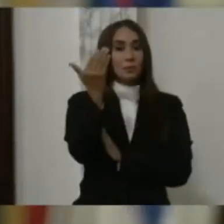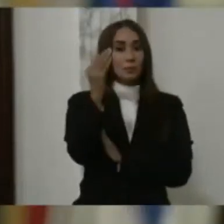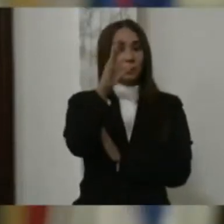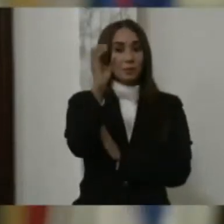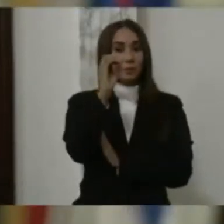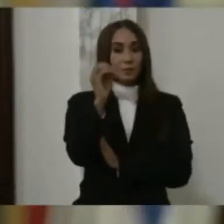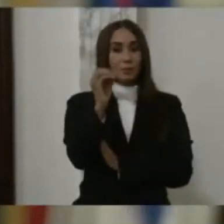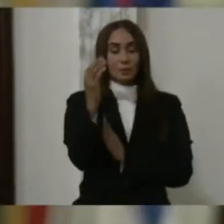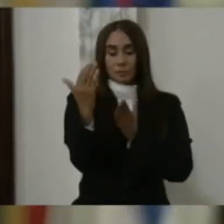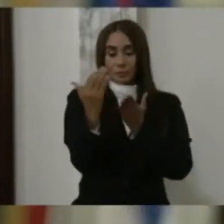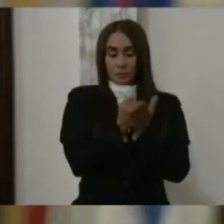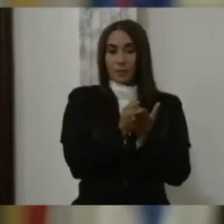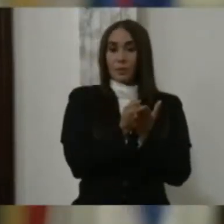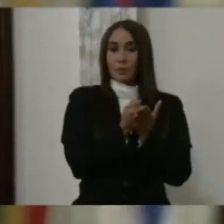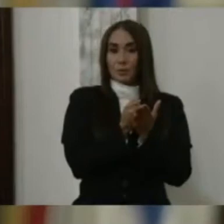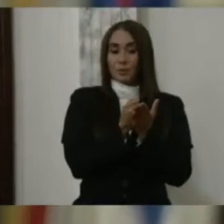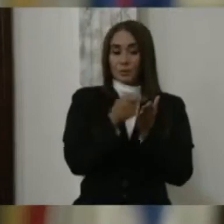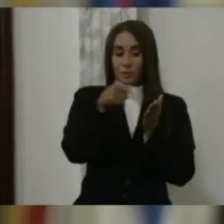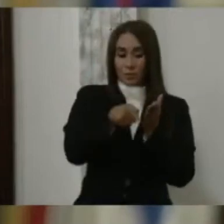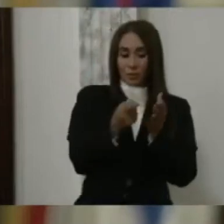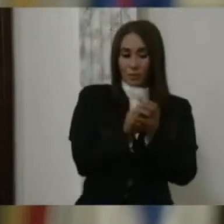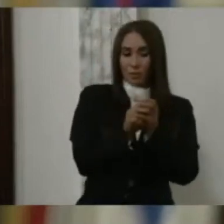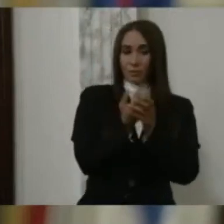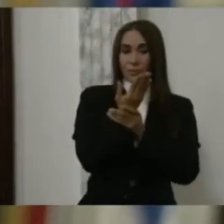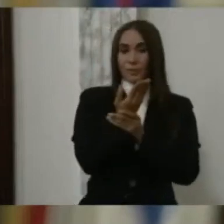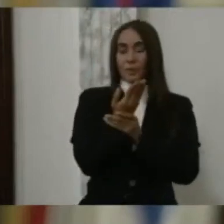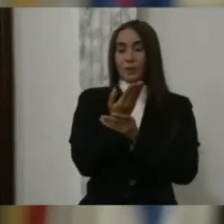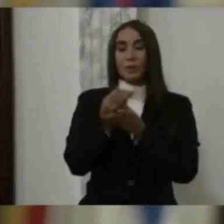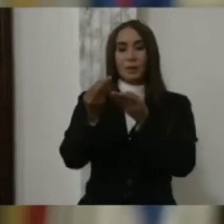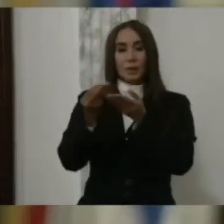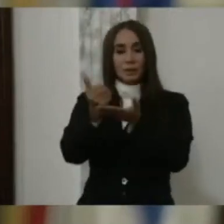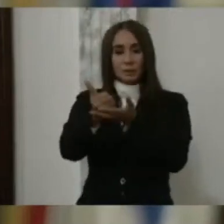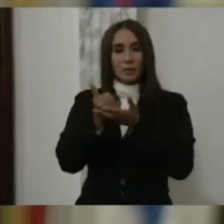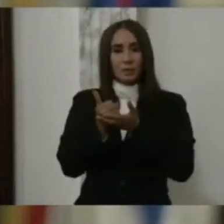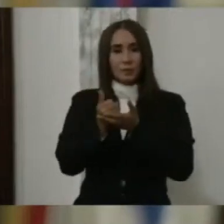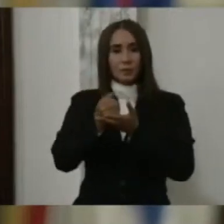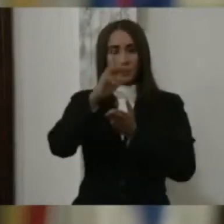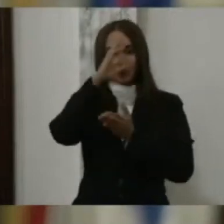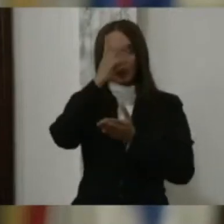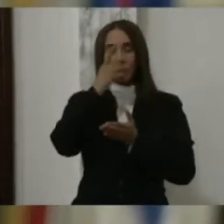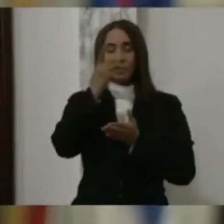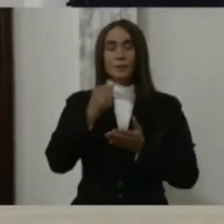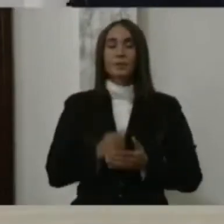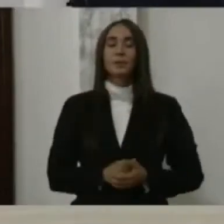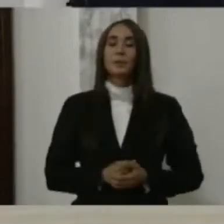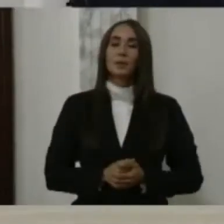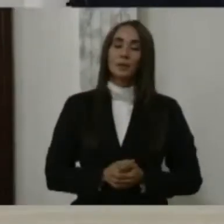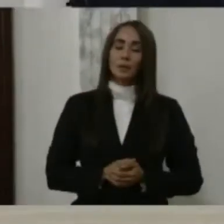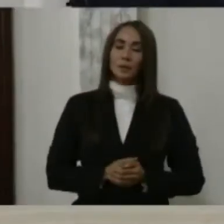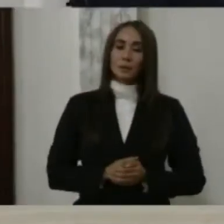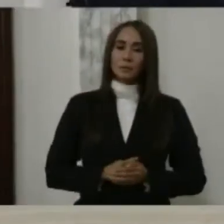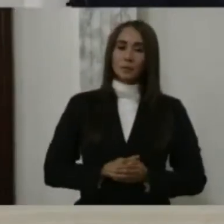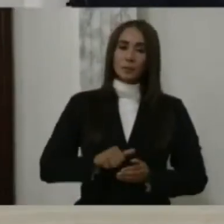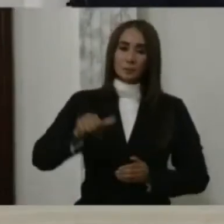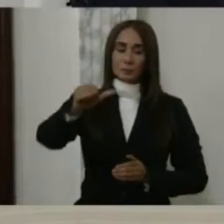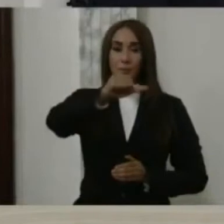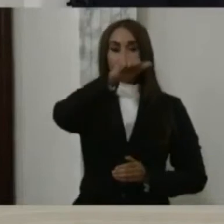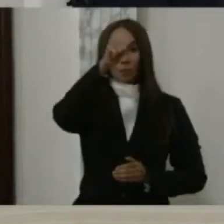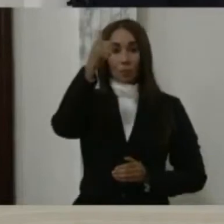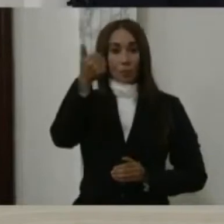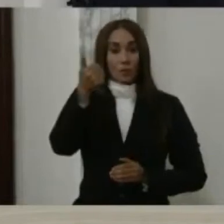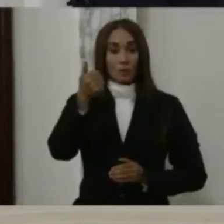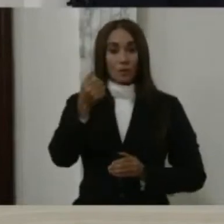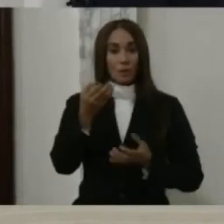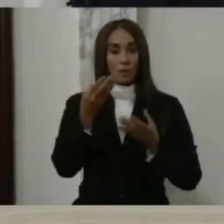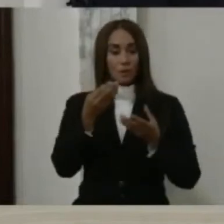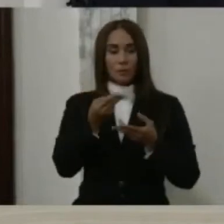país, tiene un área de aproximadamente unos 2.535 kilómetros cuadrados, más una